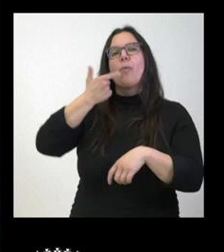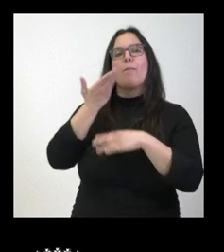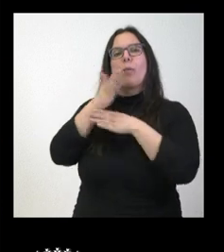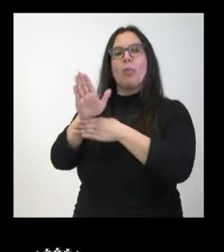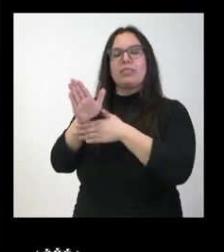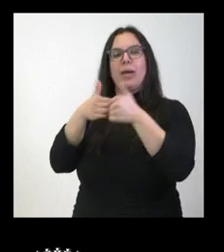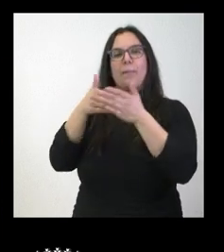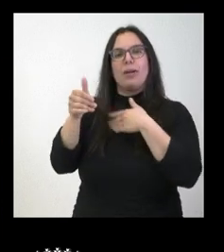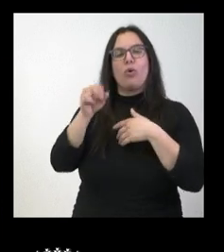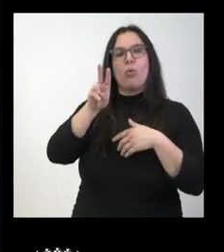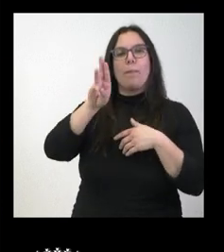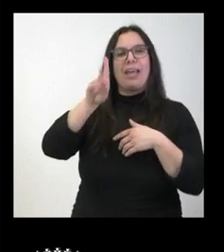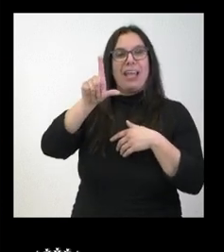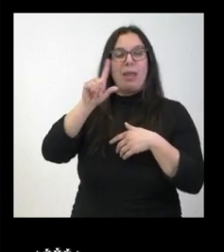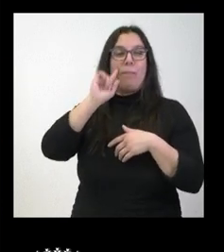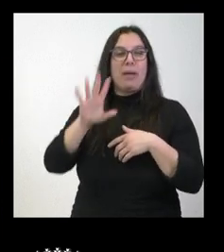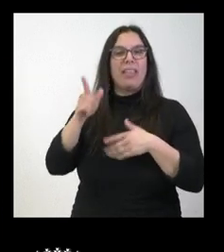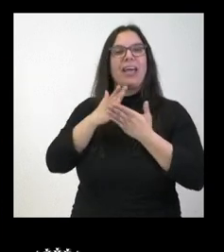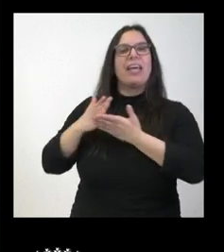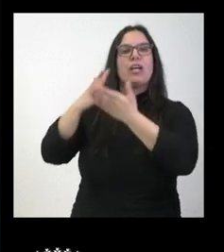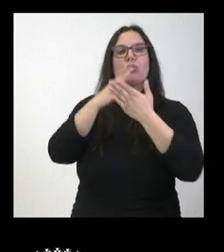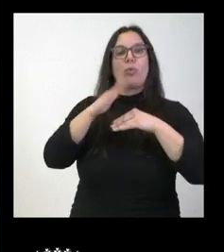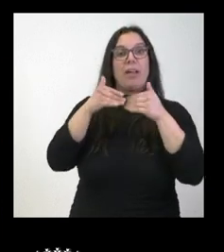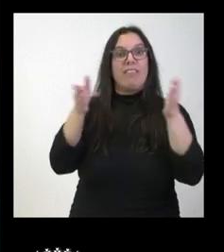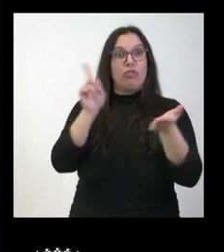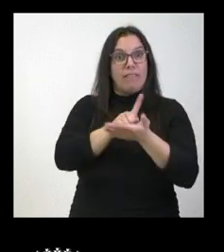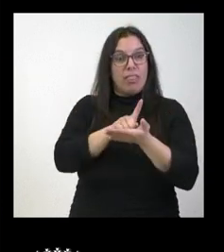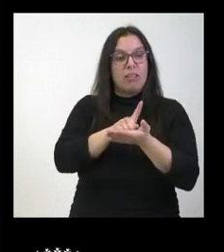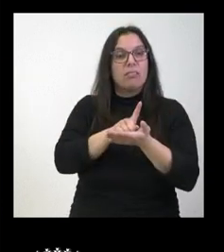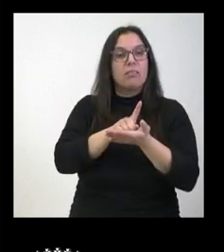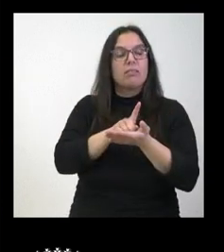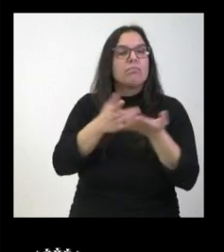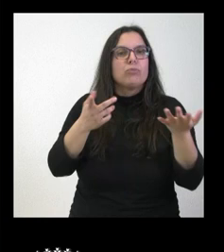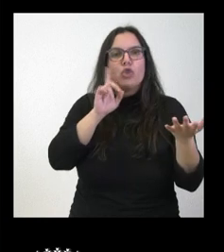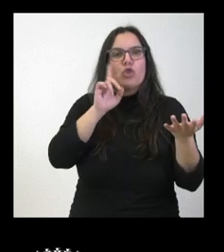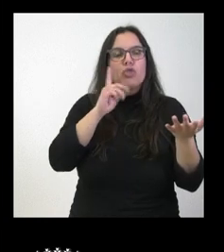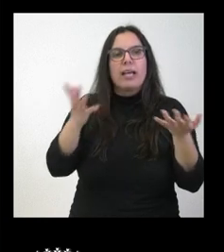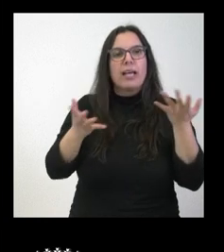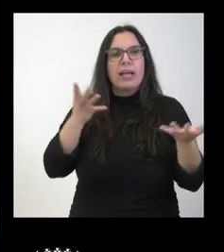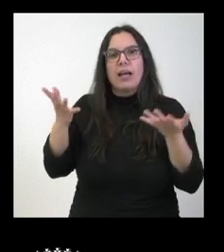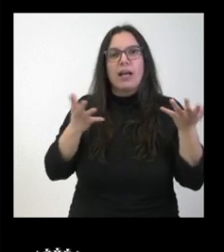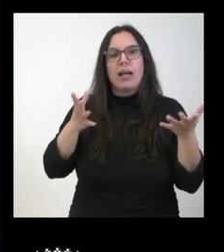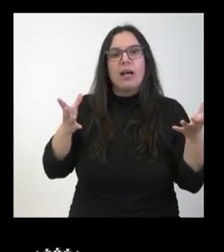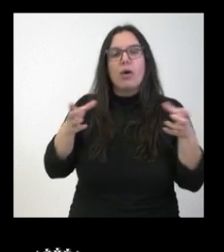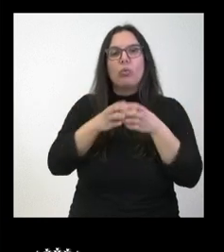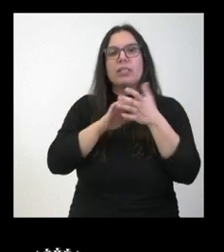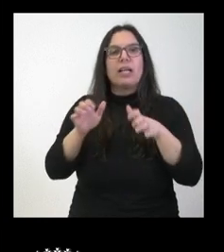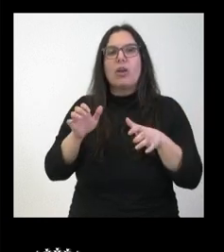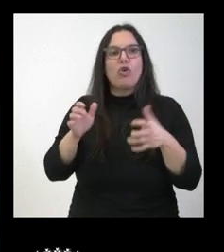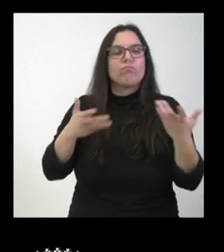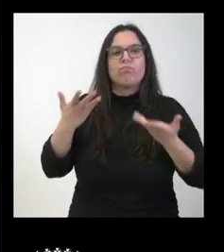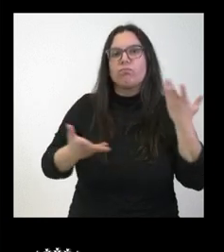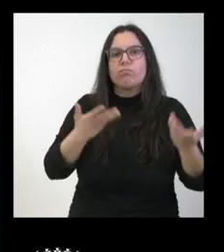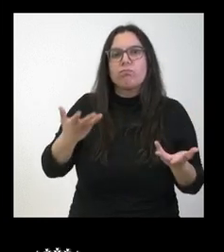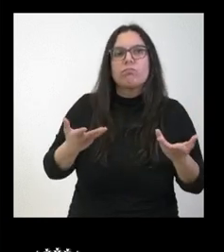de UPL para hacer un estudio sobre la reapertura y no sé en qué punto estamos o